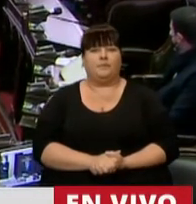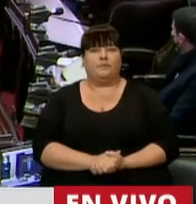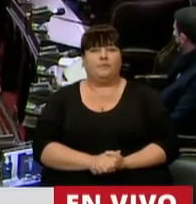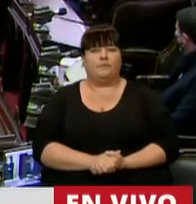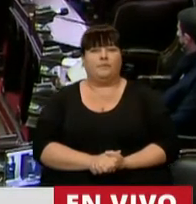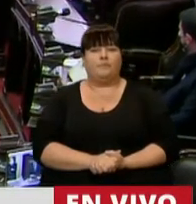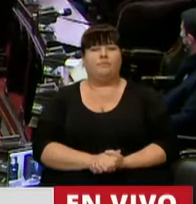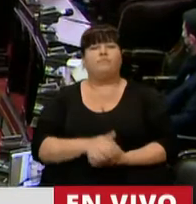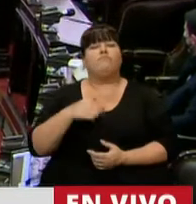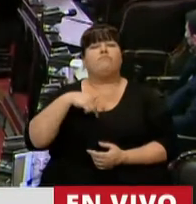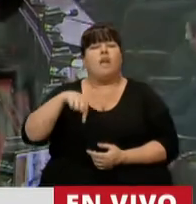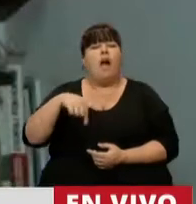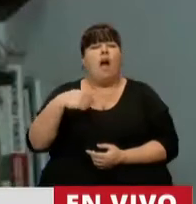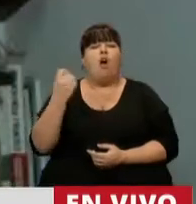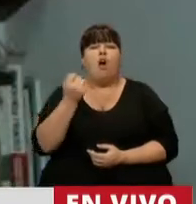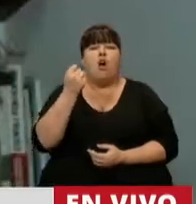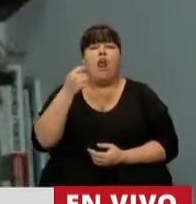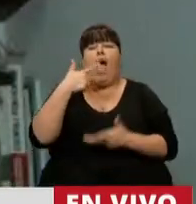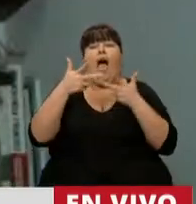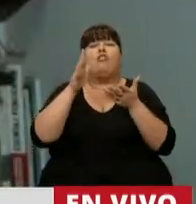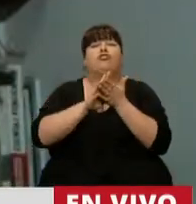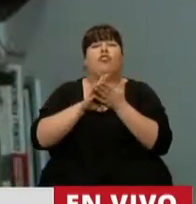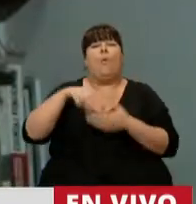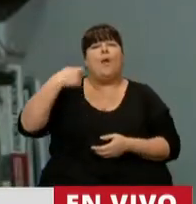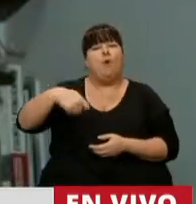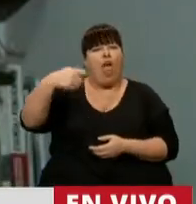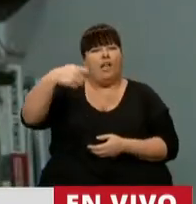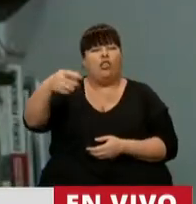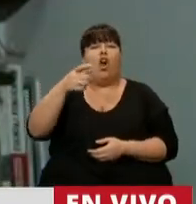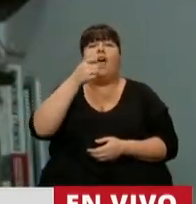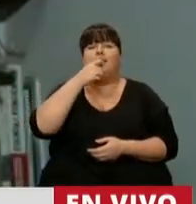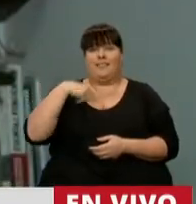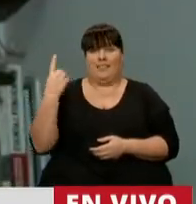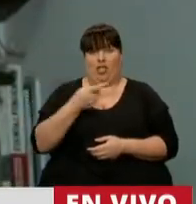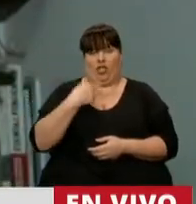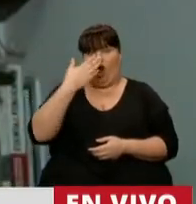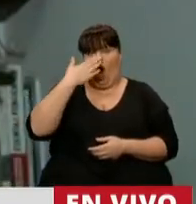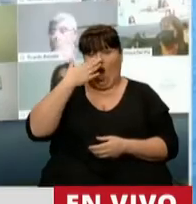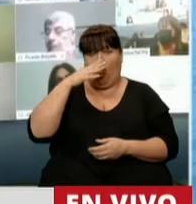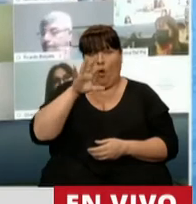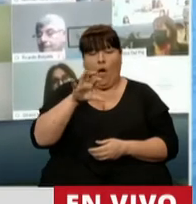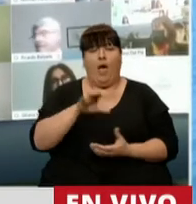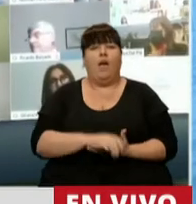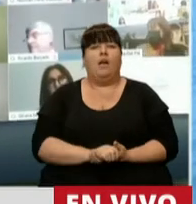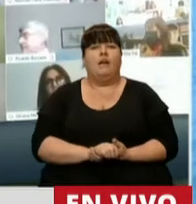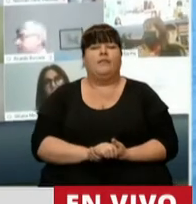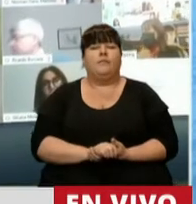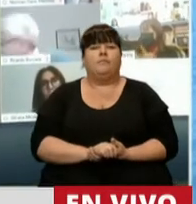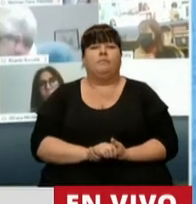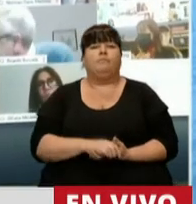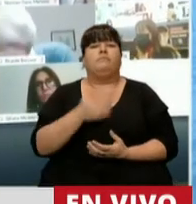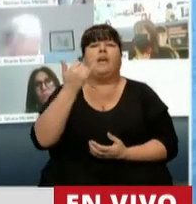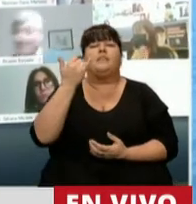Estamos tratando una moratoria que en el caso de nuestra Córdoba, que tiene